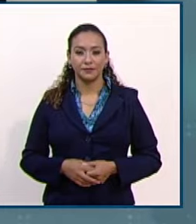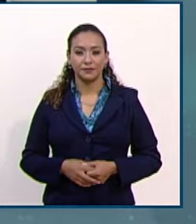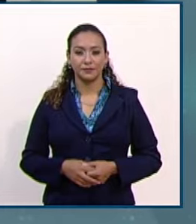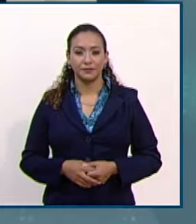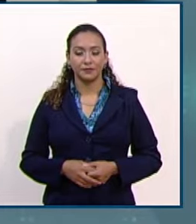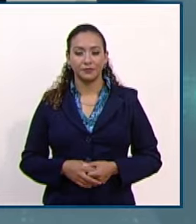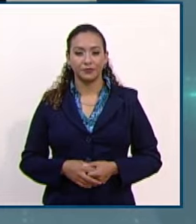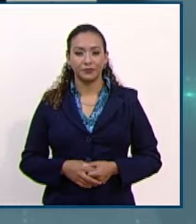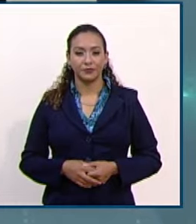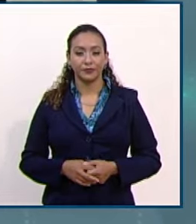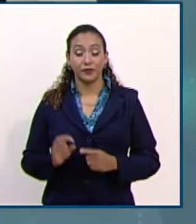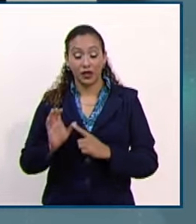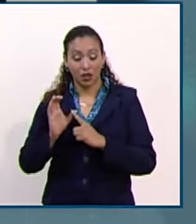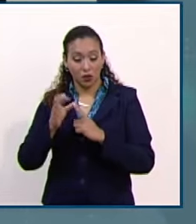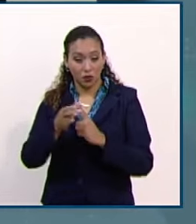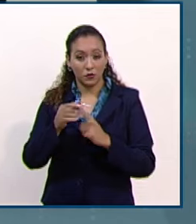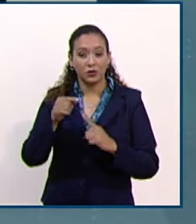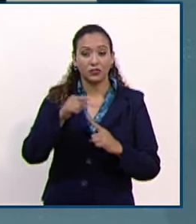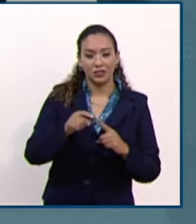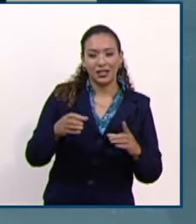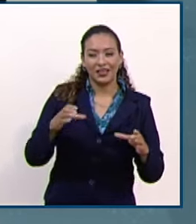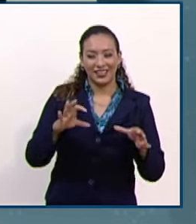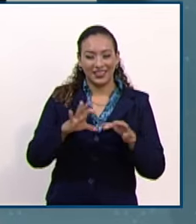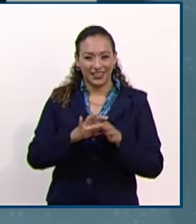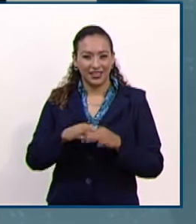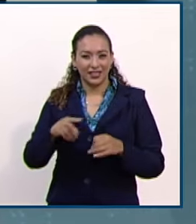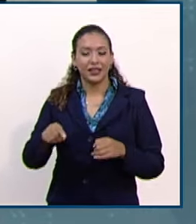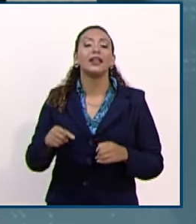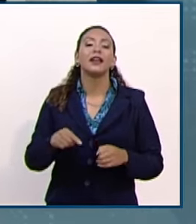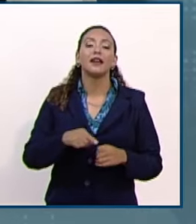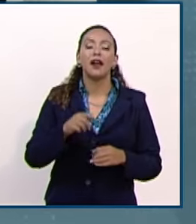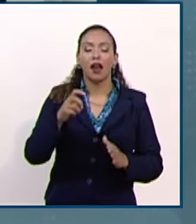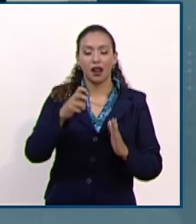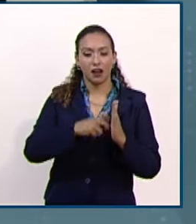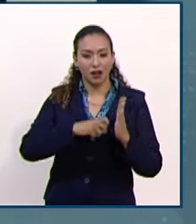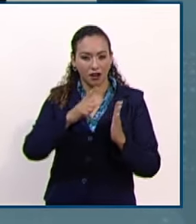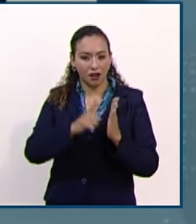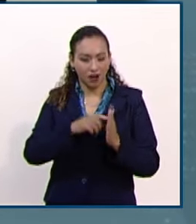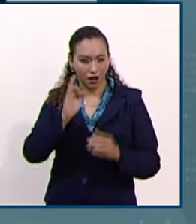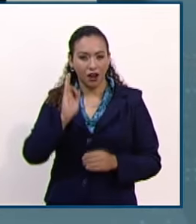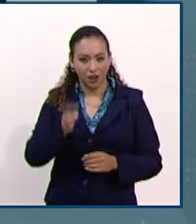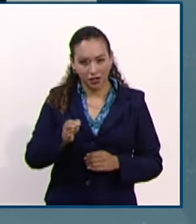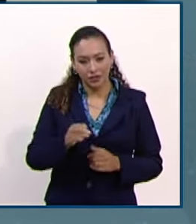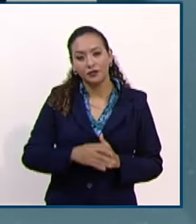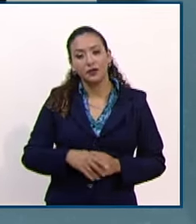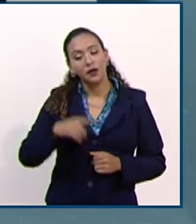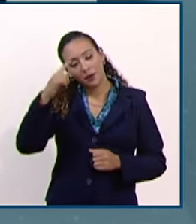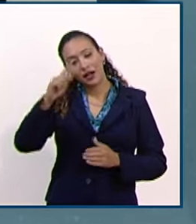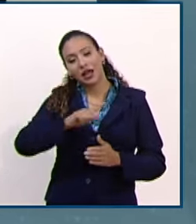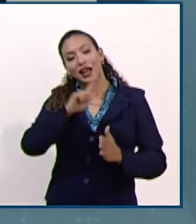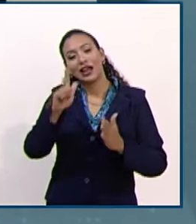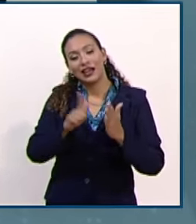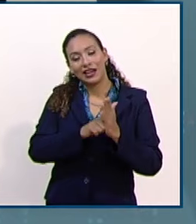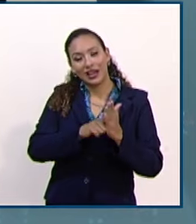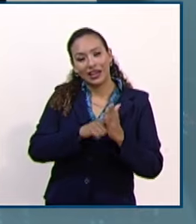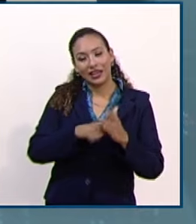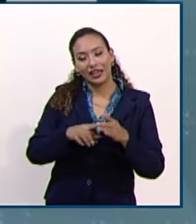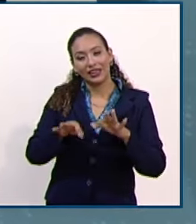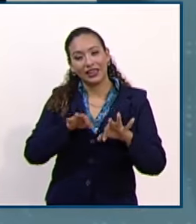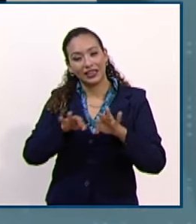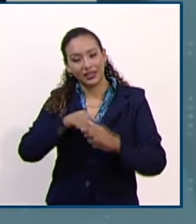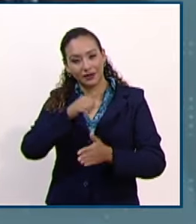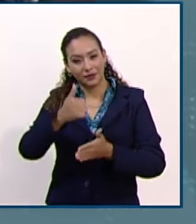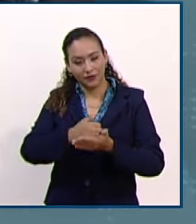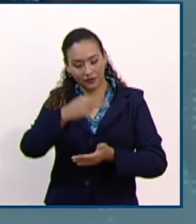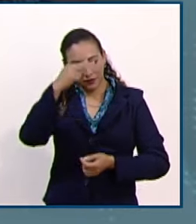En comisiones, el Congreso capitalino aprobó una reforma a la Constitución y a la Ley Orgánica del Poder Judicial de la Ciudad de